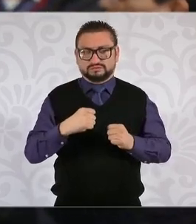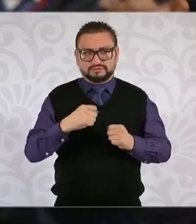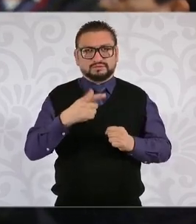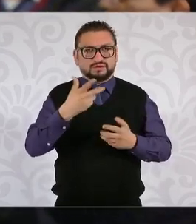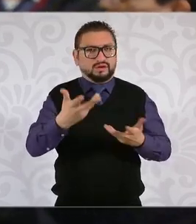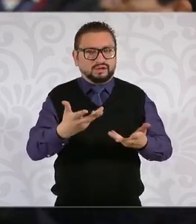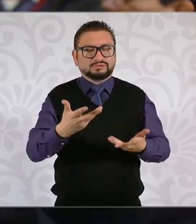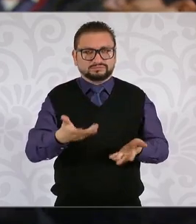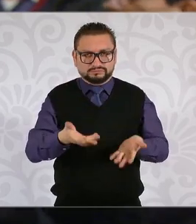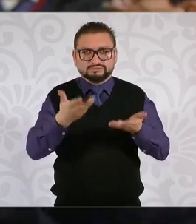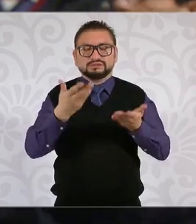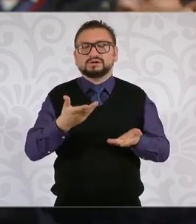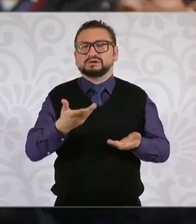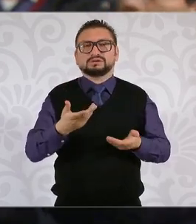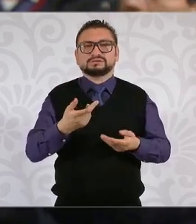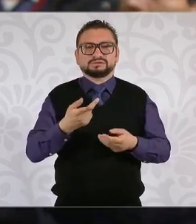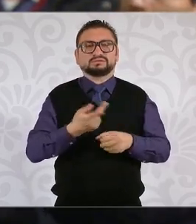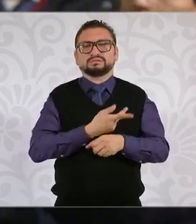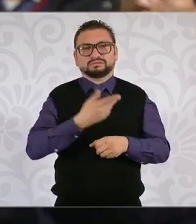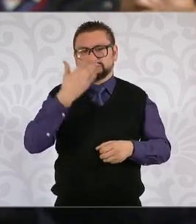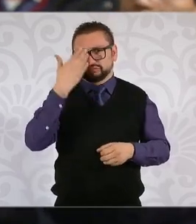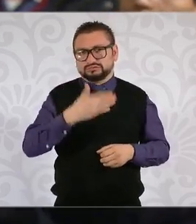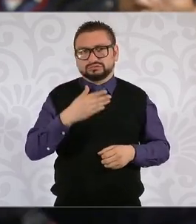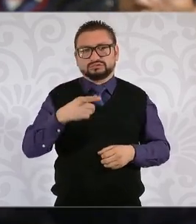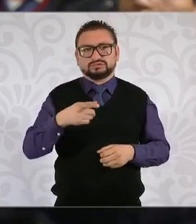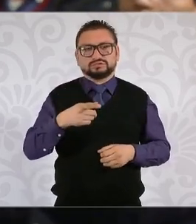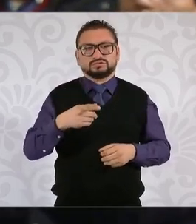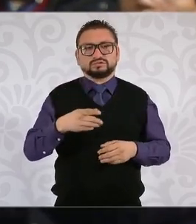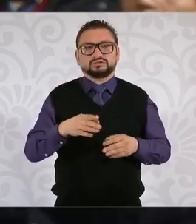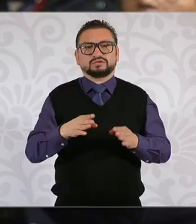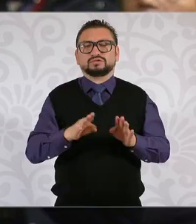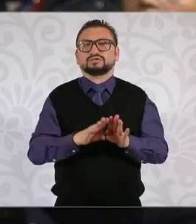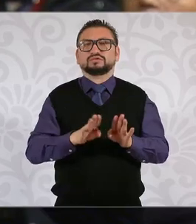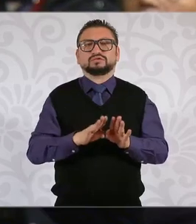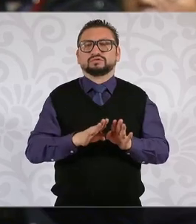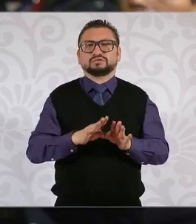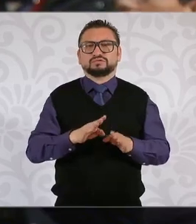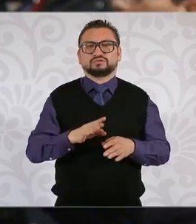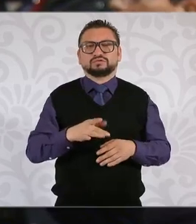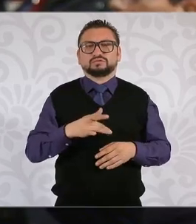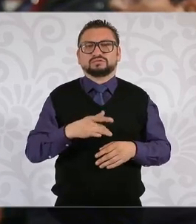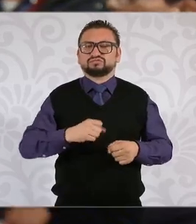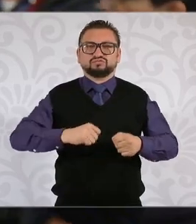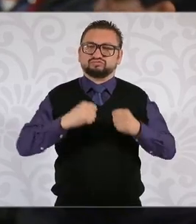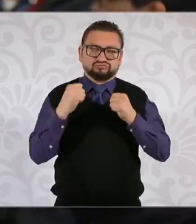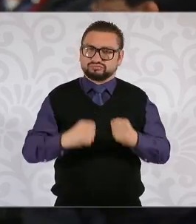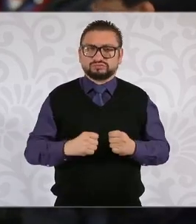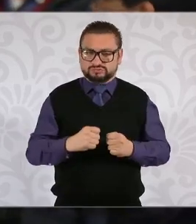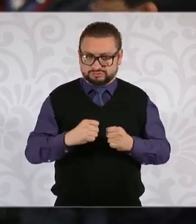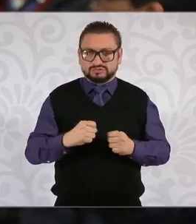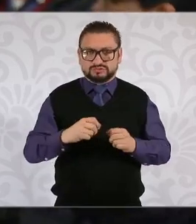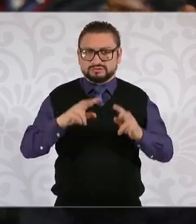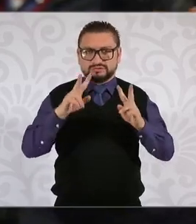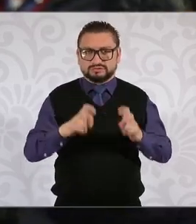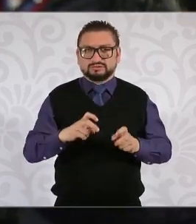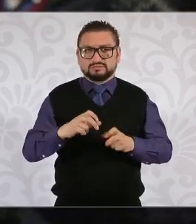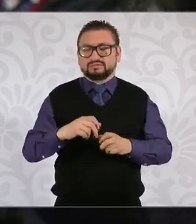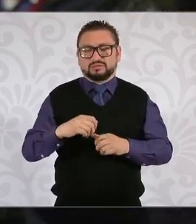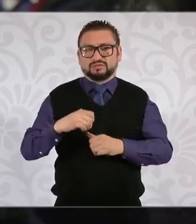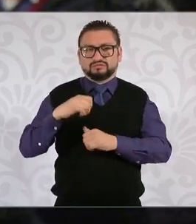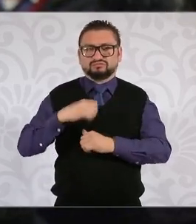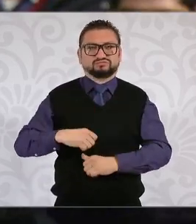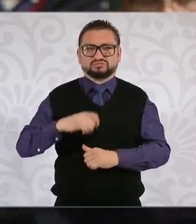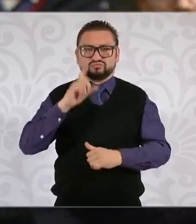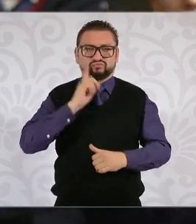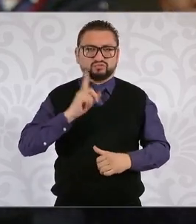que refrenda en mucho esta reafirmación de lo que es el poder de las mujeres